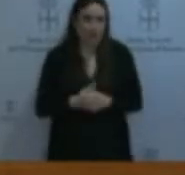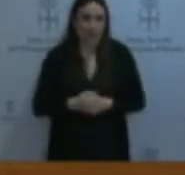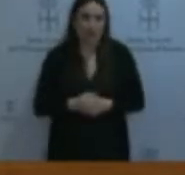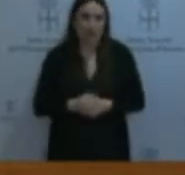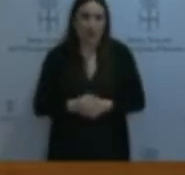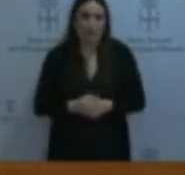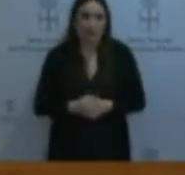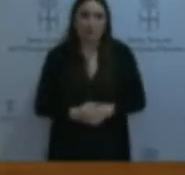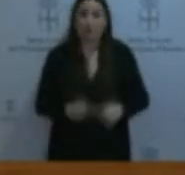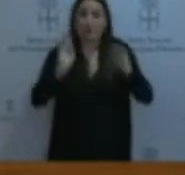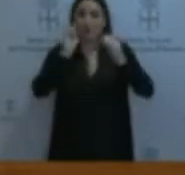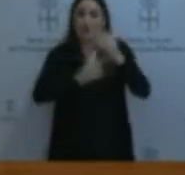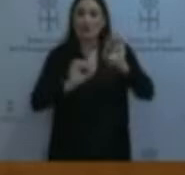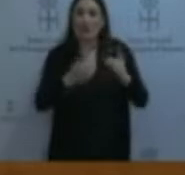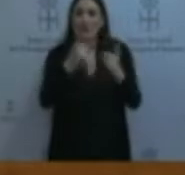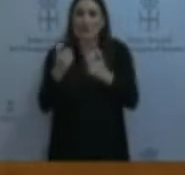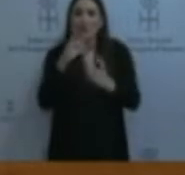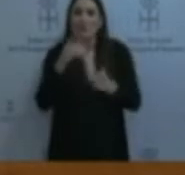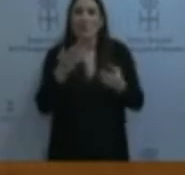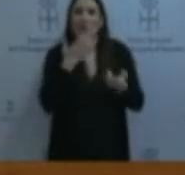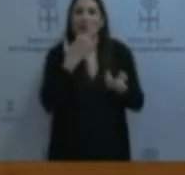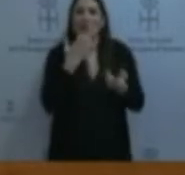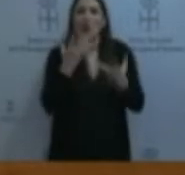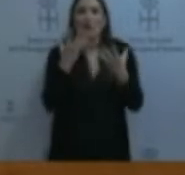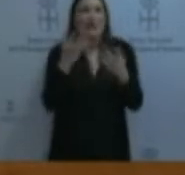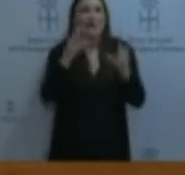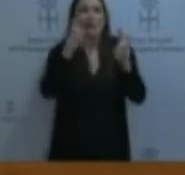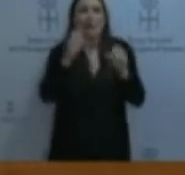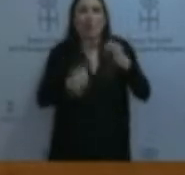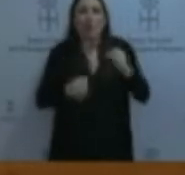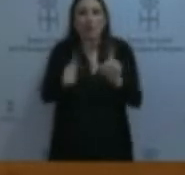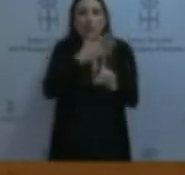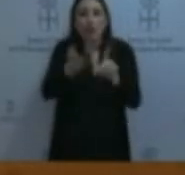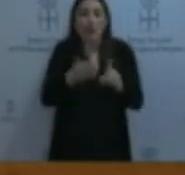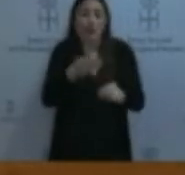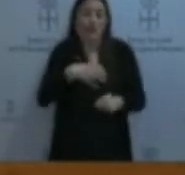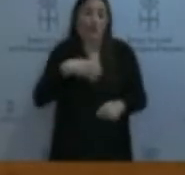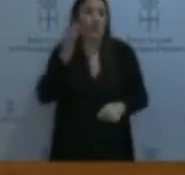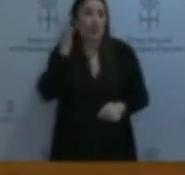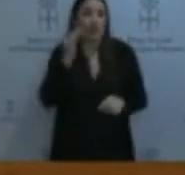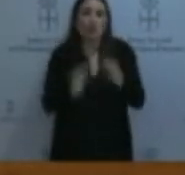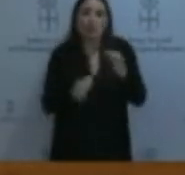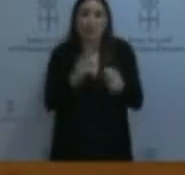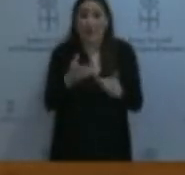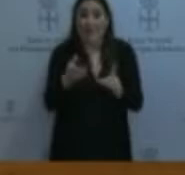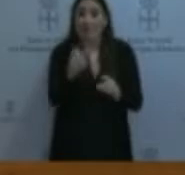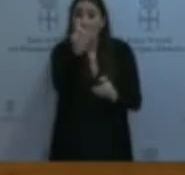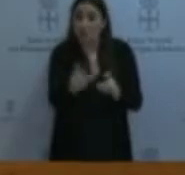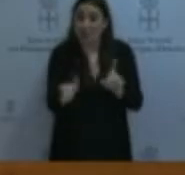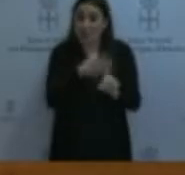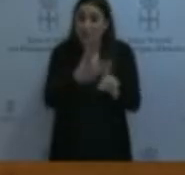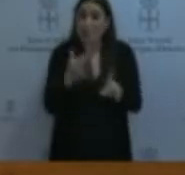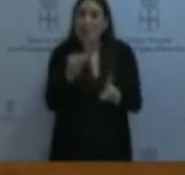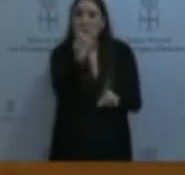Falta de formación especializada también para atender, por ejemplo, los juzgados de violencia de género, donde las funcionales de justicia tienen cada día tanto agredidas como agresores en